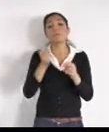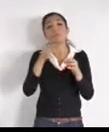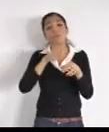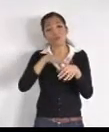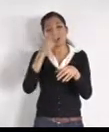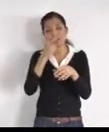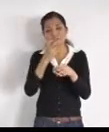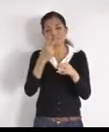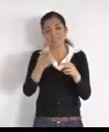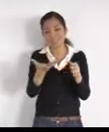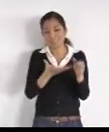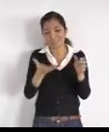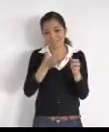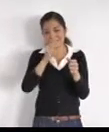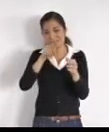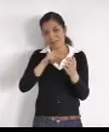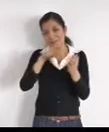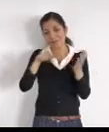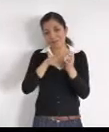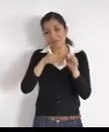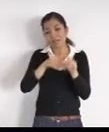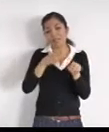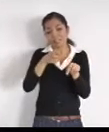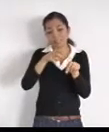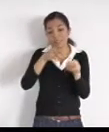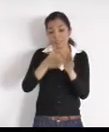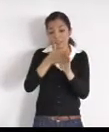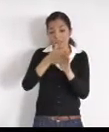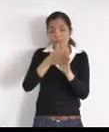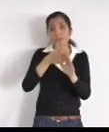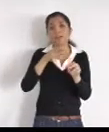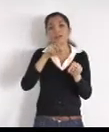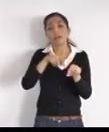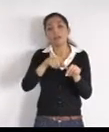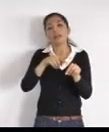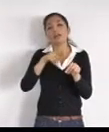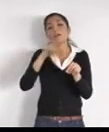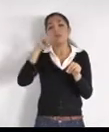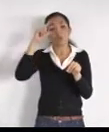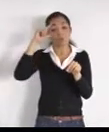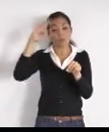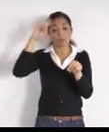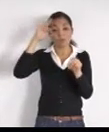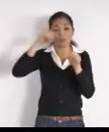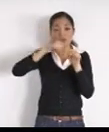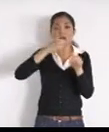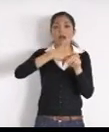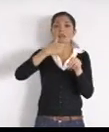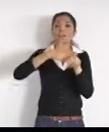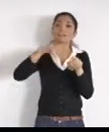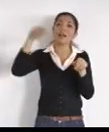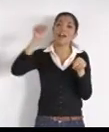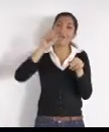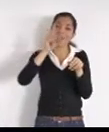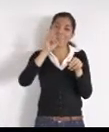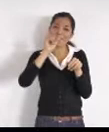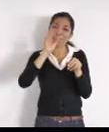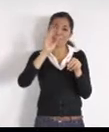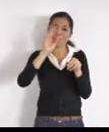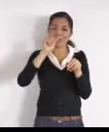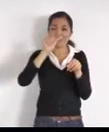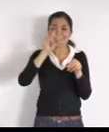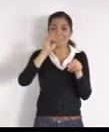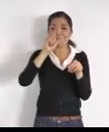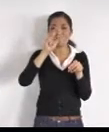conecte, desde López Mateos, hasta Adolfo, ese tramo que tú te refieres, es una parte que ya se construyó, si tenemos en la agenda, lo de,